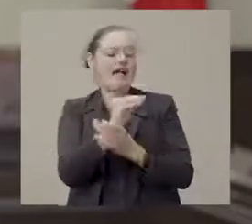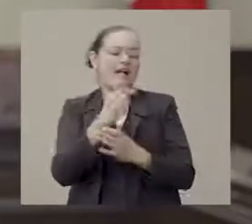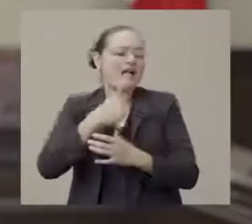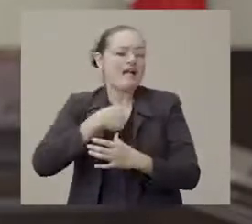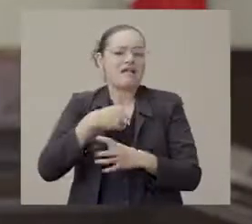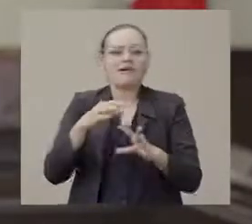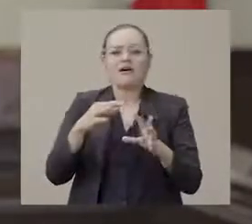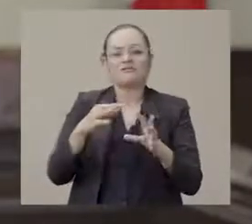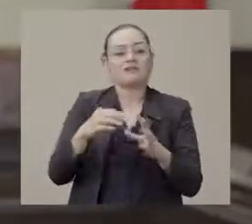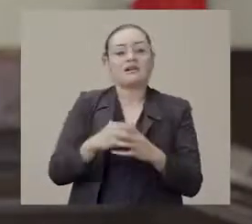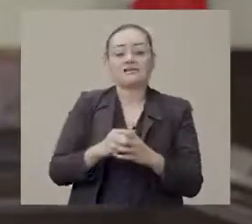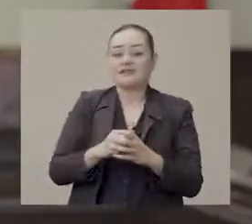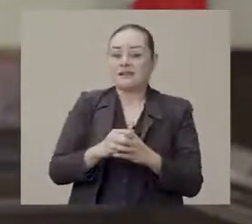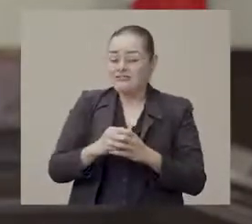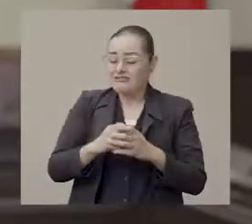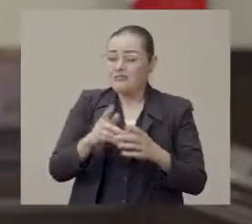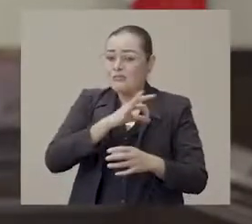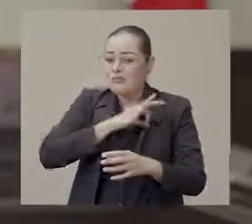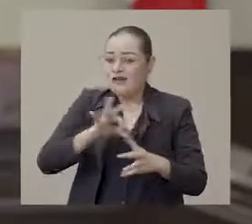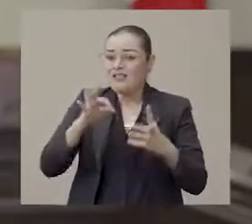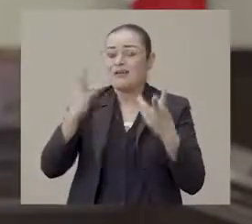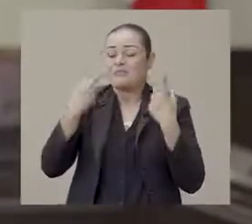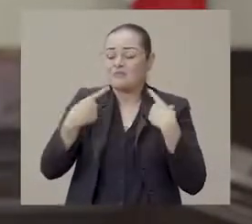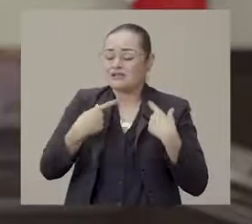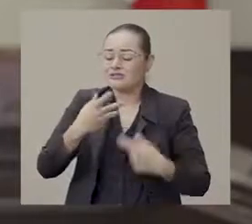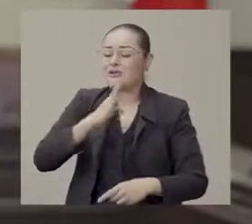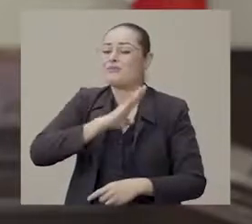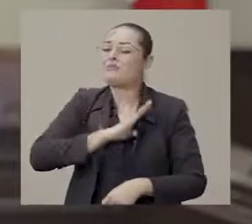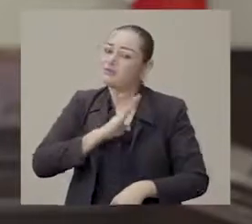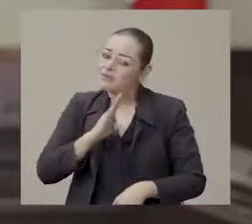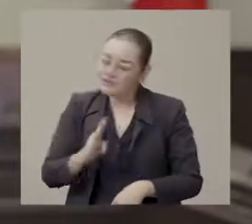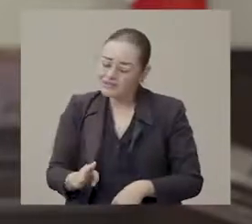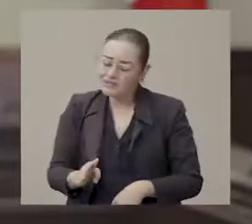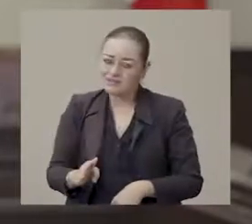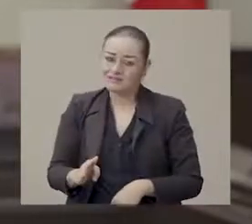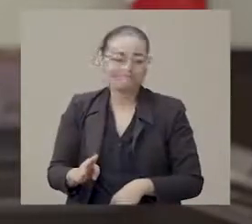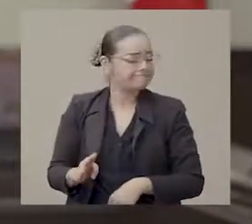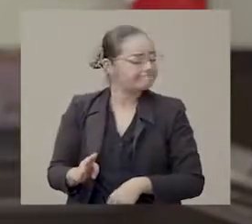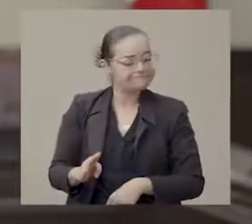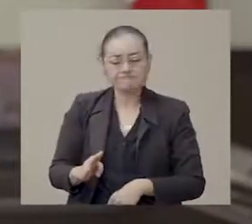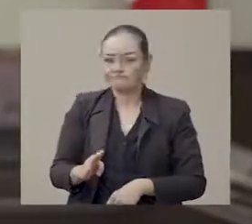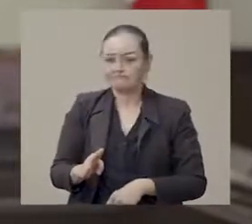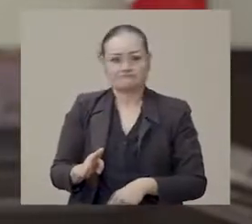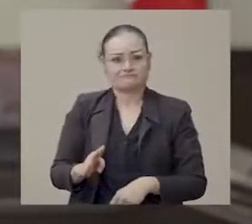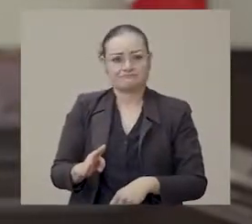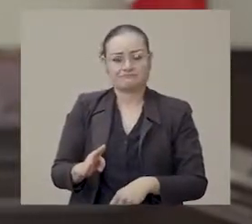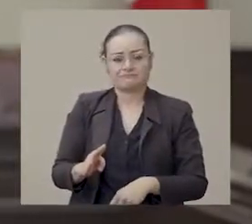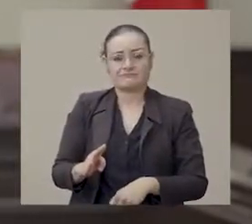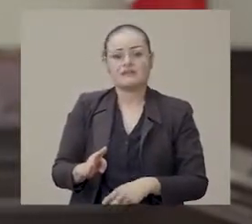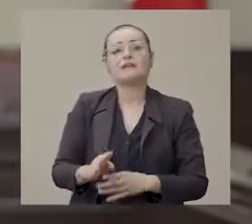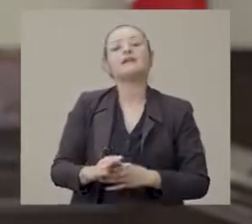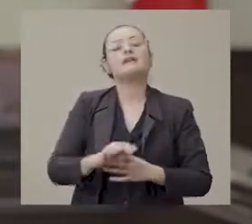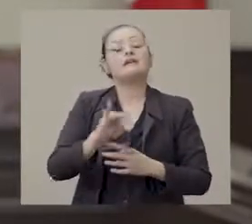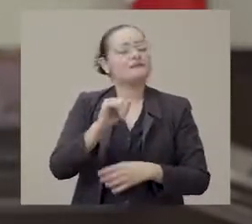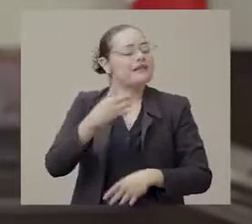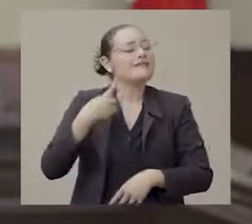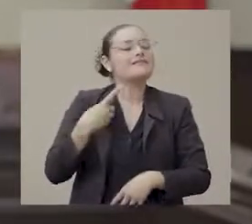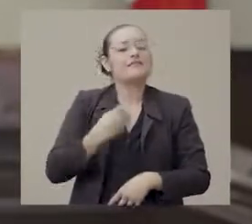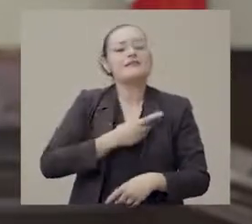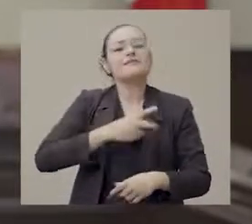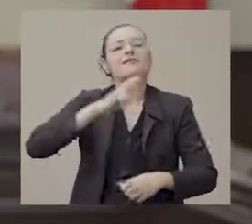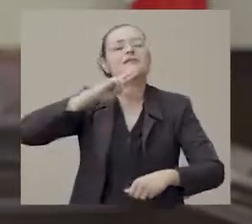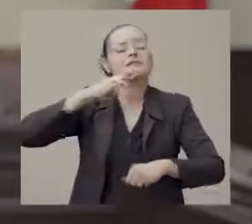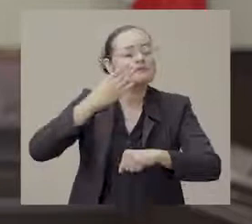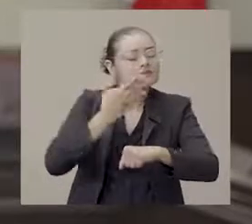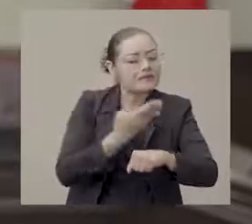por una irresponsabilidad nuestra. Idealmente, no debería existir sanción legal, sino